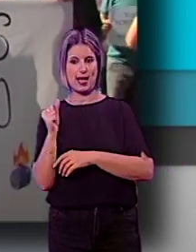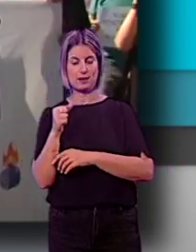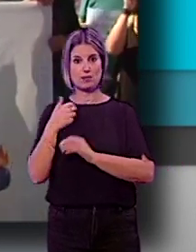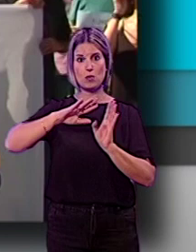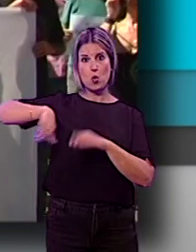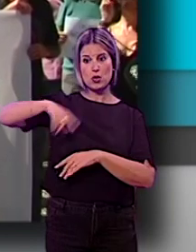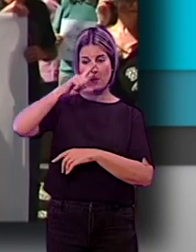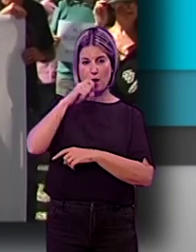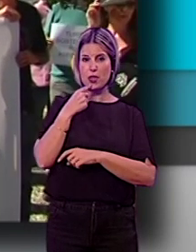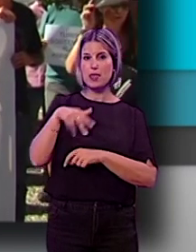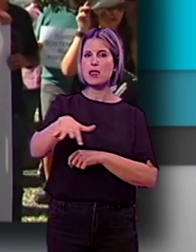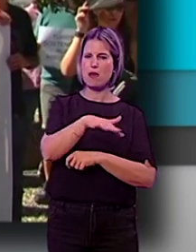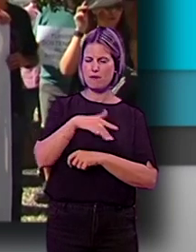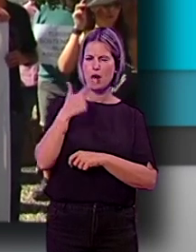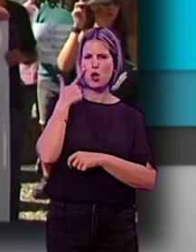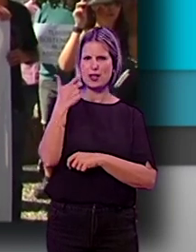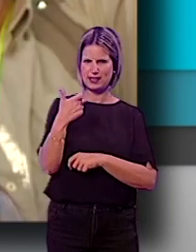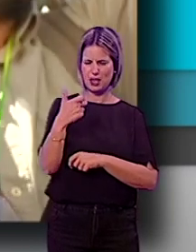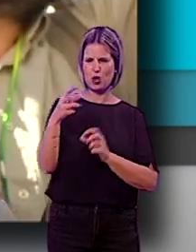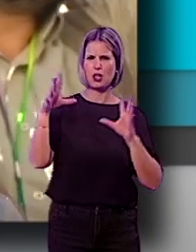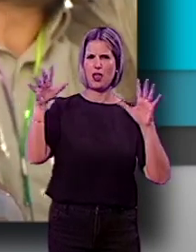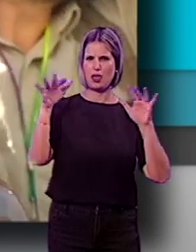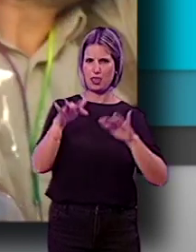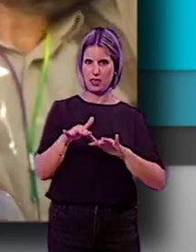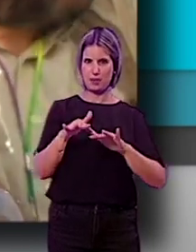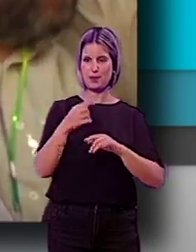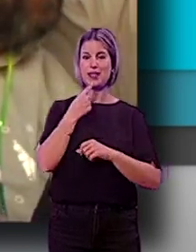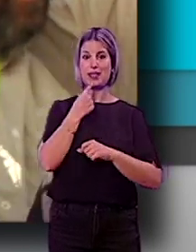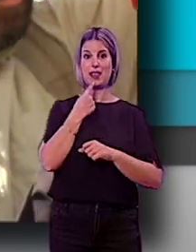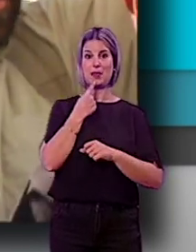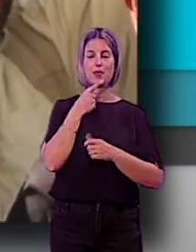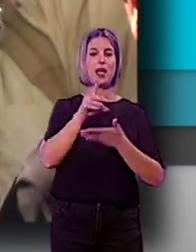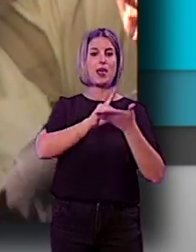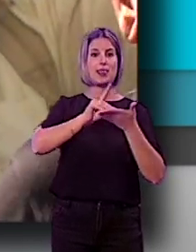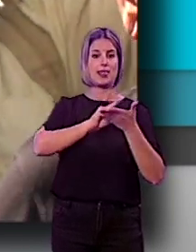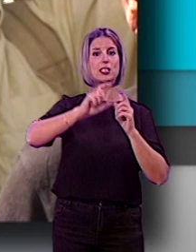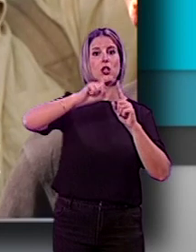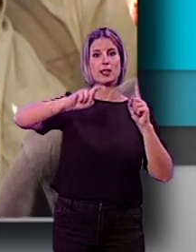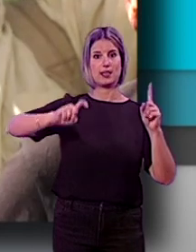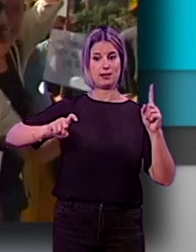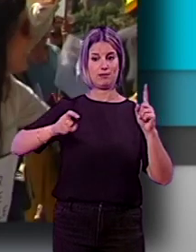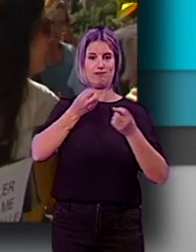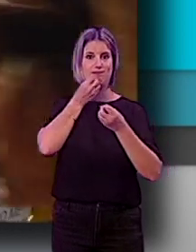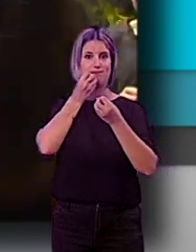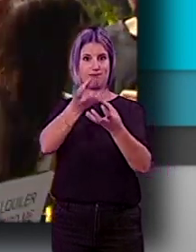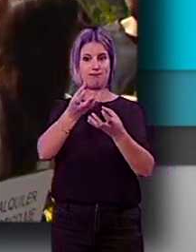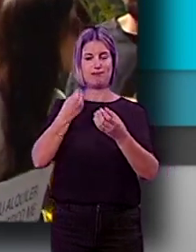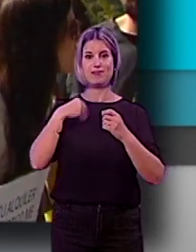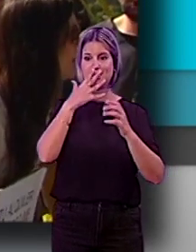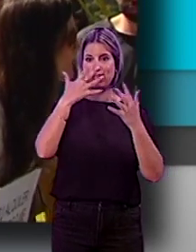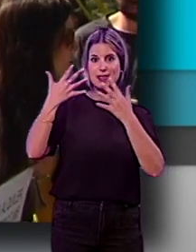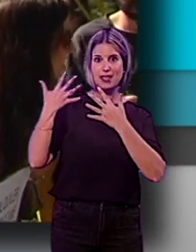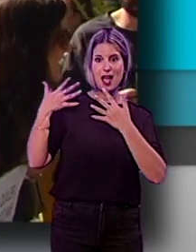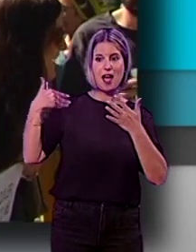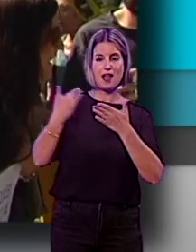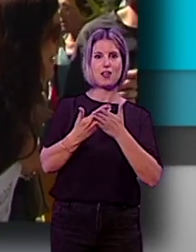años este barrio asegura ha sufrido un rápido deterioro. Según datos del Instituto Nacional de Estadística informaron en tan solo una década el